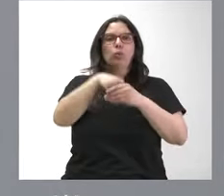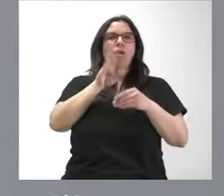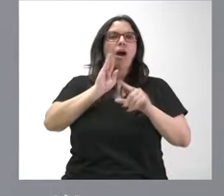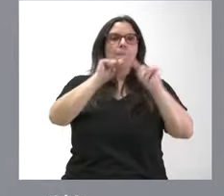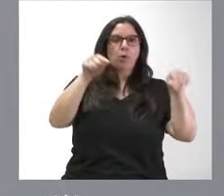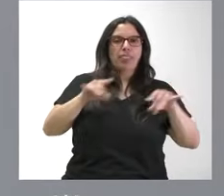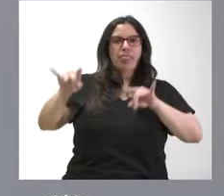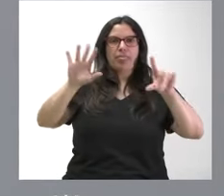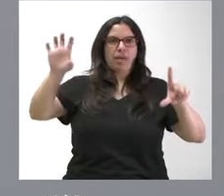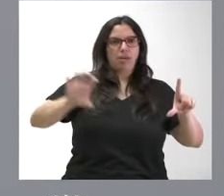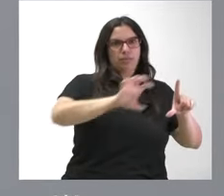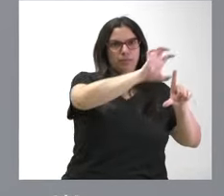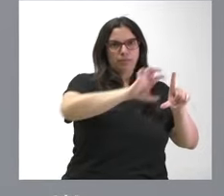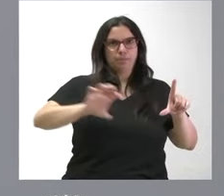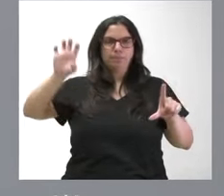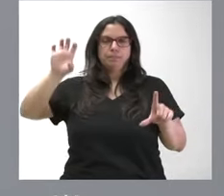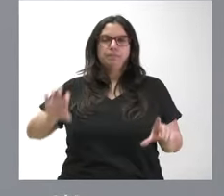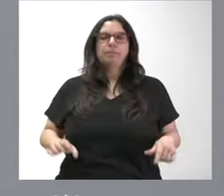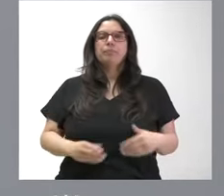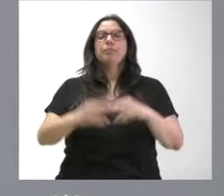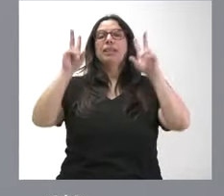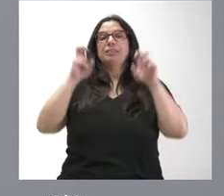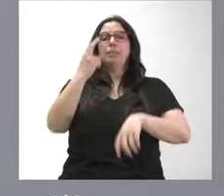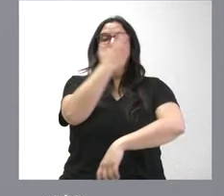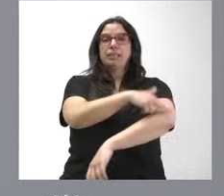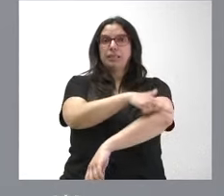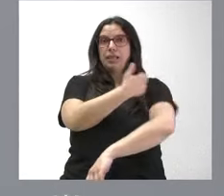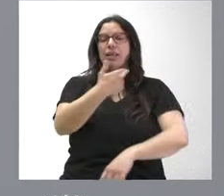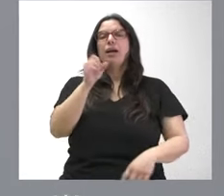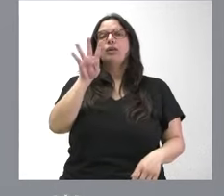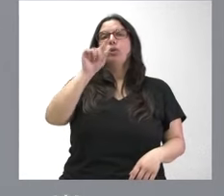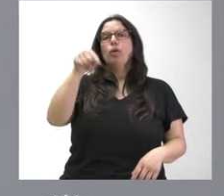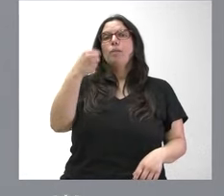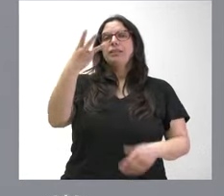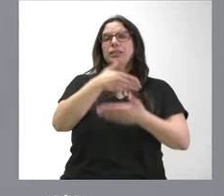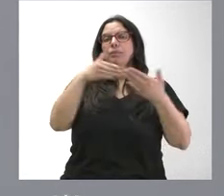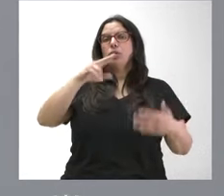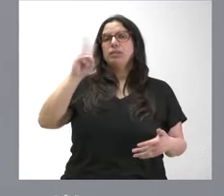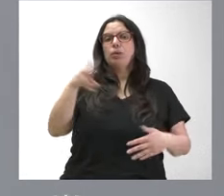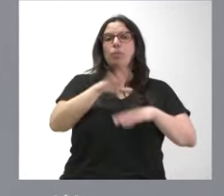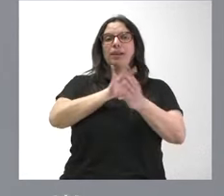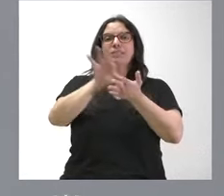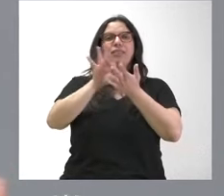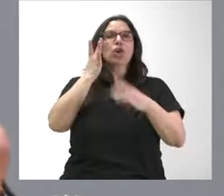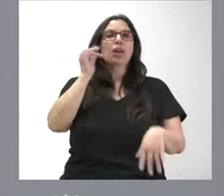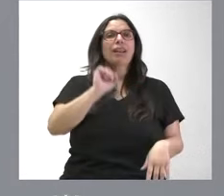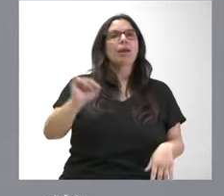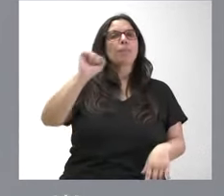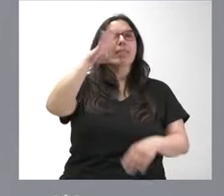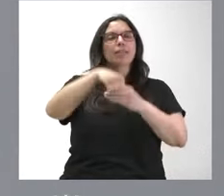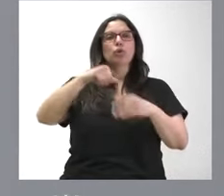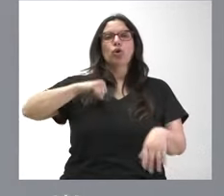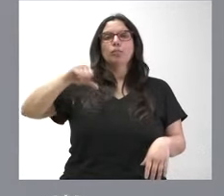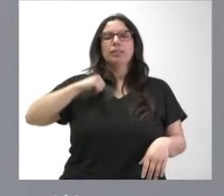territorio que les hemos descrito. En materia sanitaria, 14,3 millones de euros para el servicio de limpieza en el Hospital